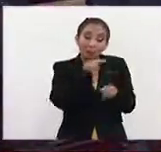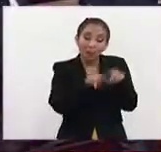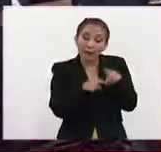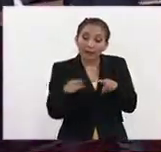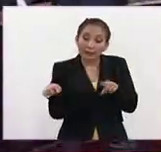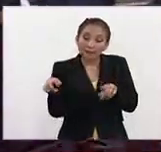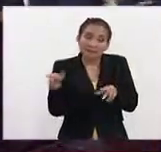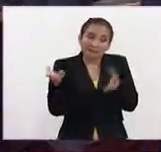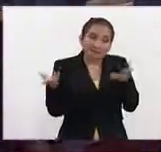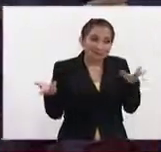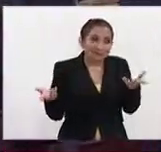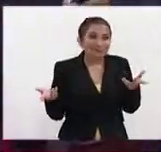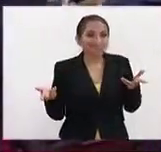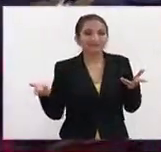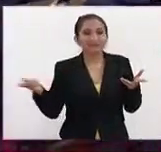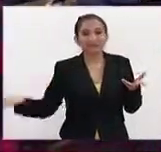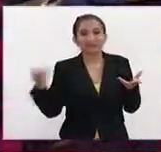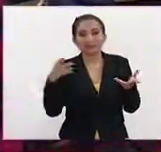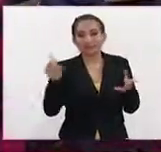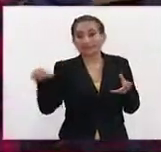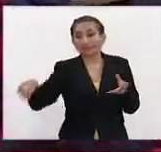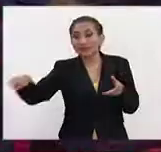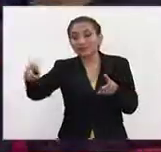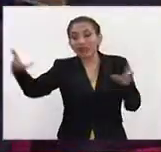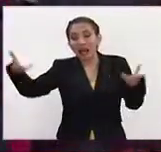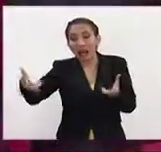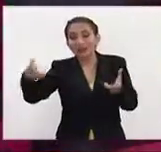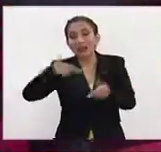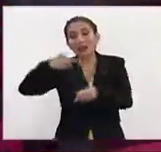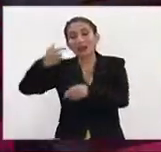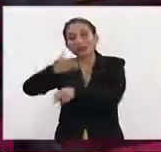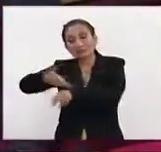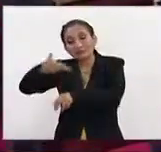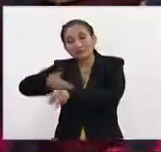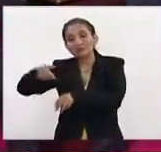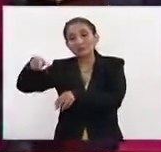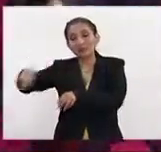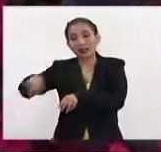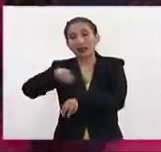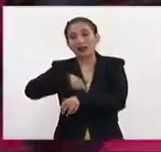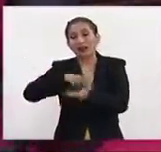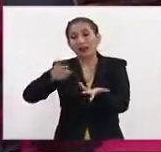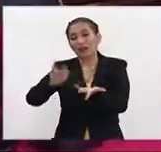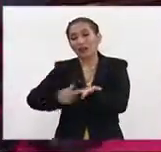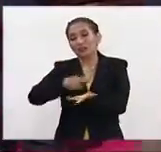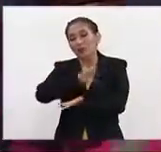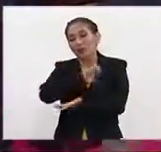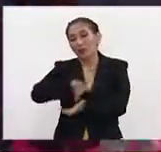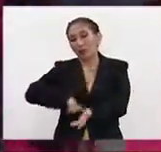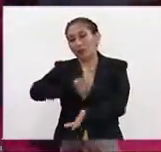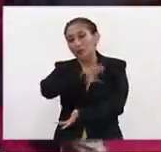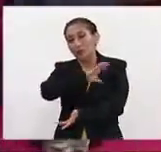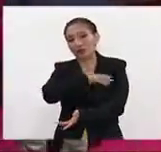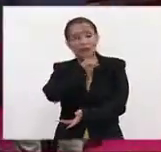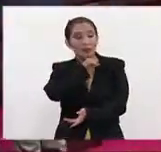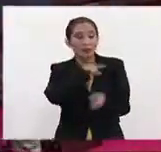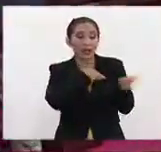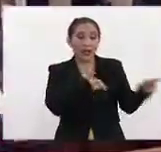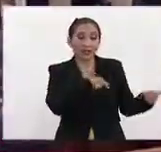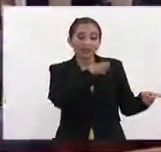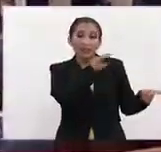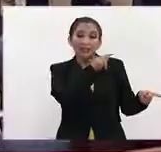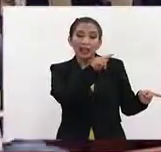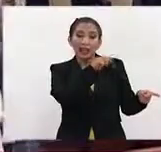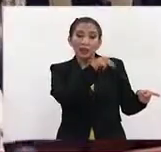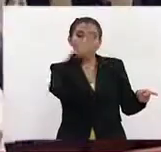del despliegue y de la gestión que tanto el Ministerio del Interior como del Presidente se